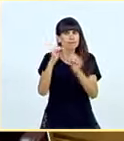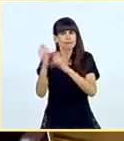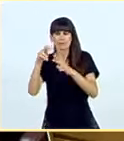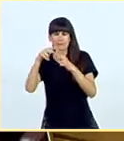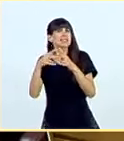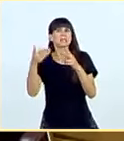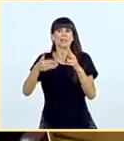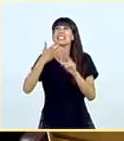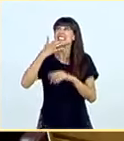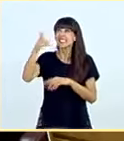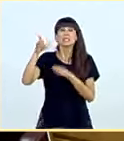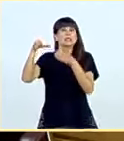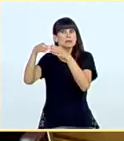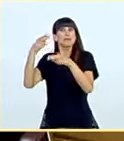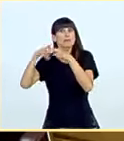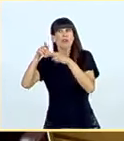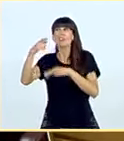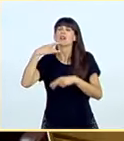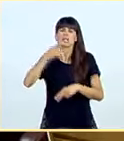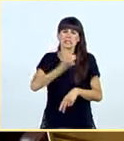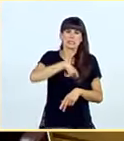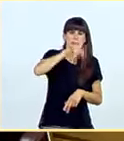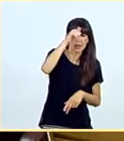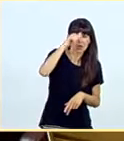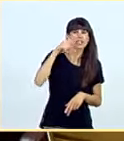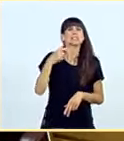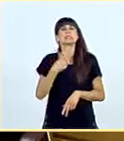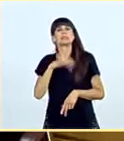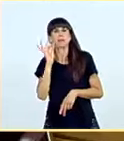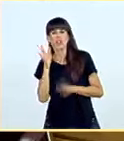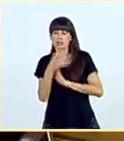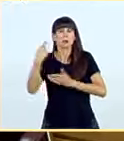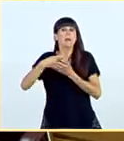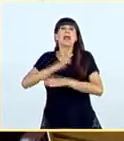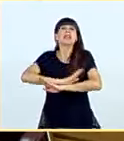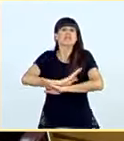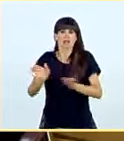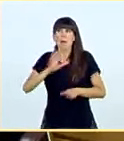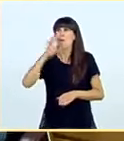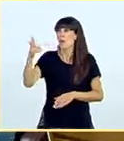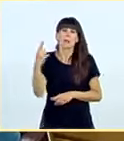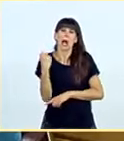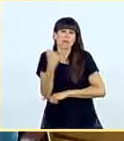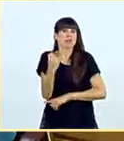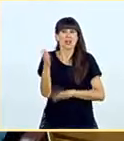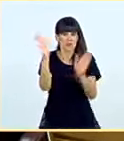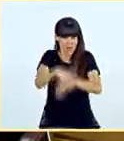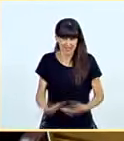usted fuera su partido, los españoles y las españolas no cobrarían nada, porque sencillamente no los han apoyado.